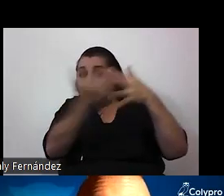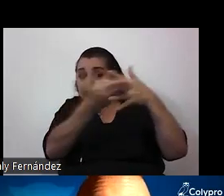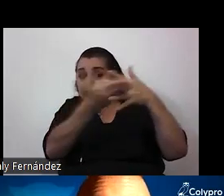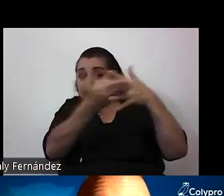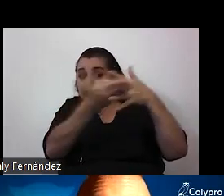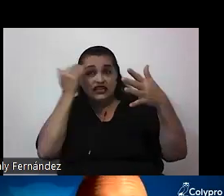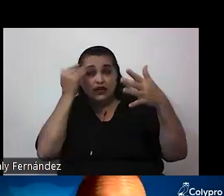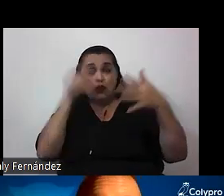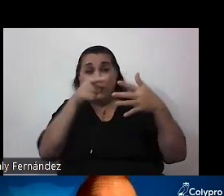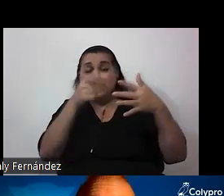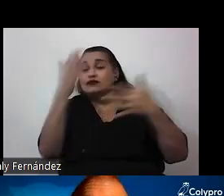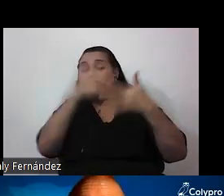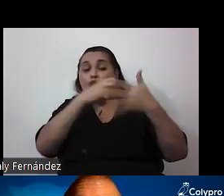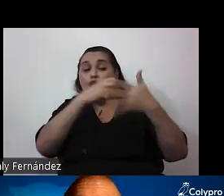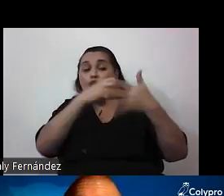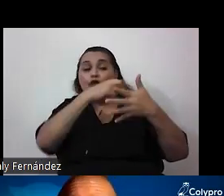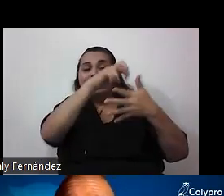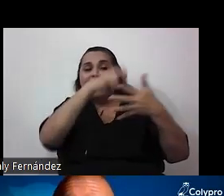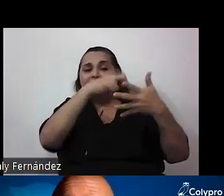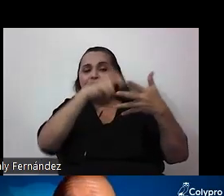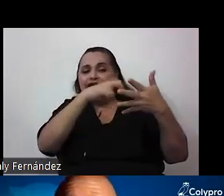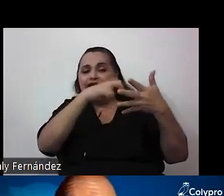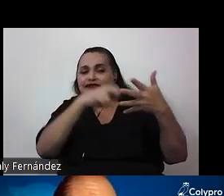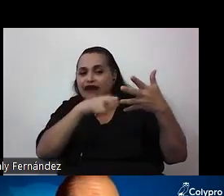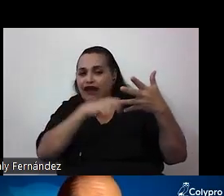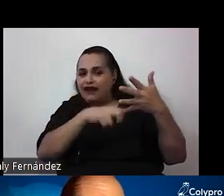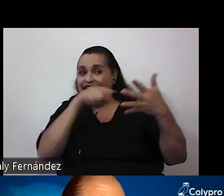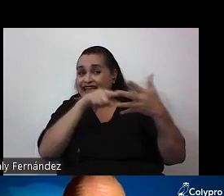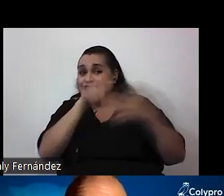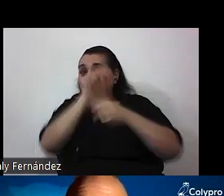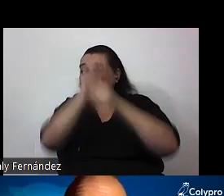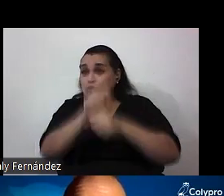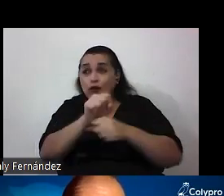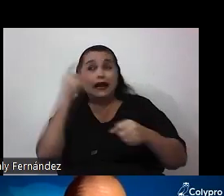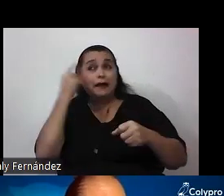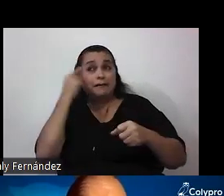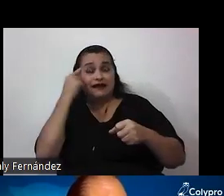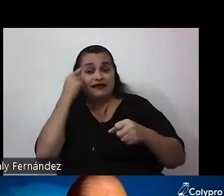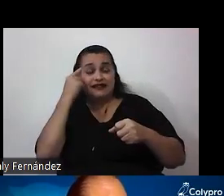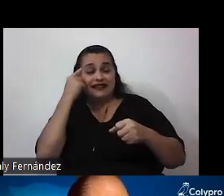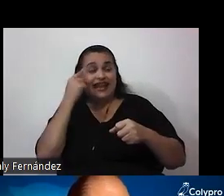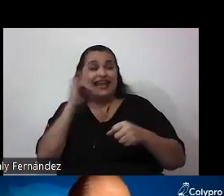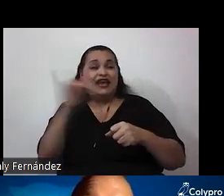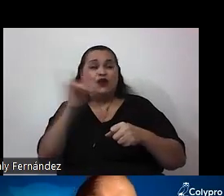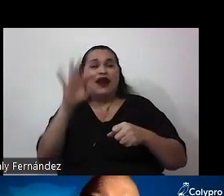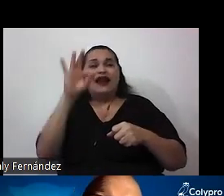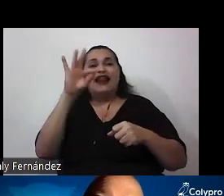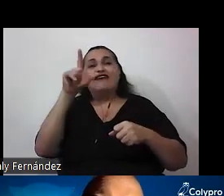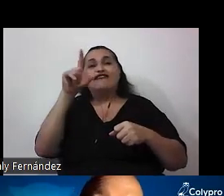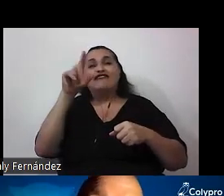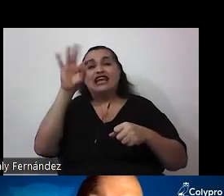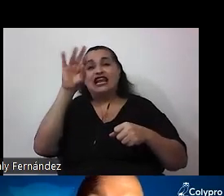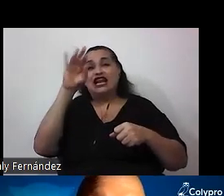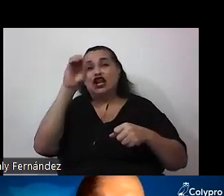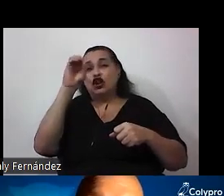transversal. Fíjense que esta tendencia de la mente a filtrar y retener solo la